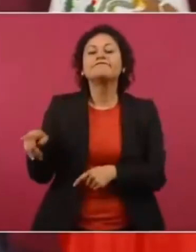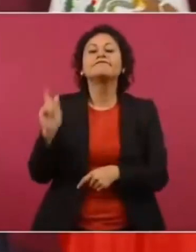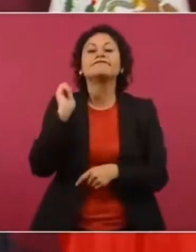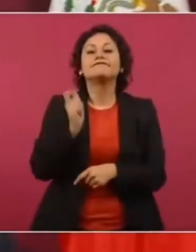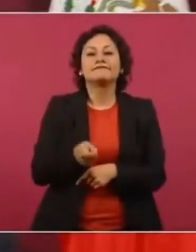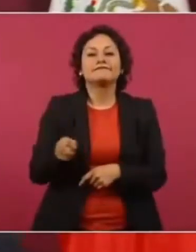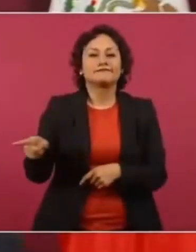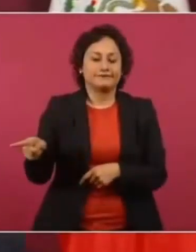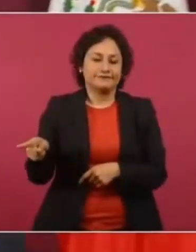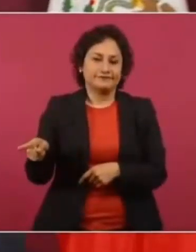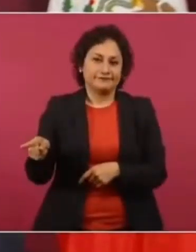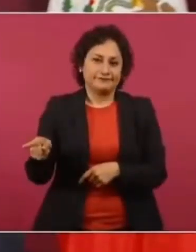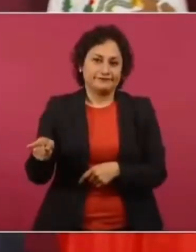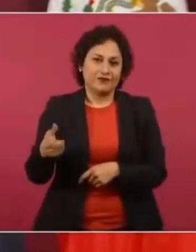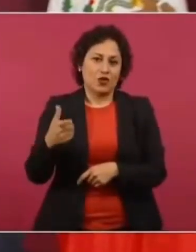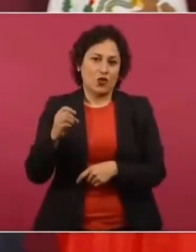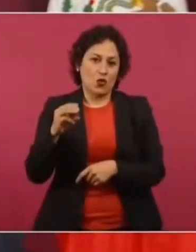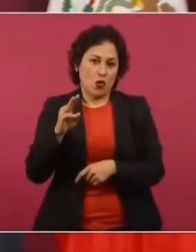Món.